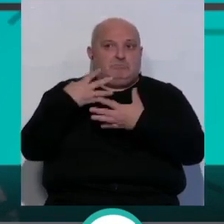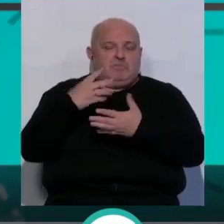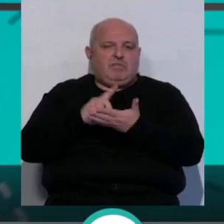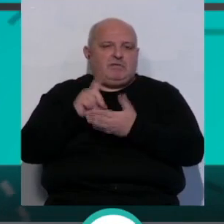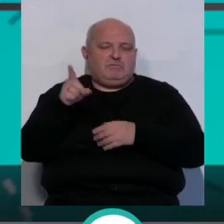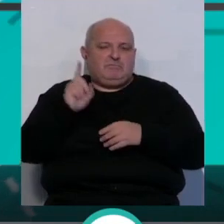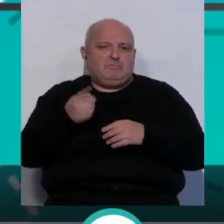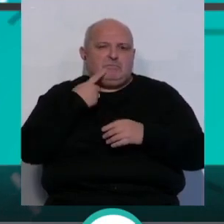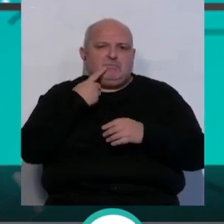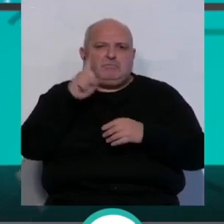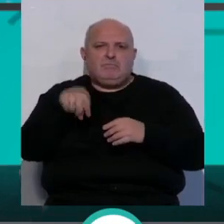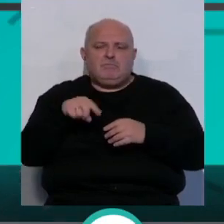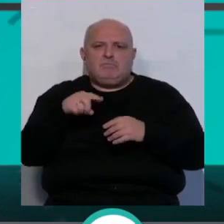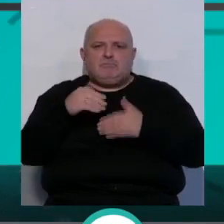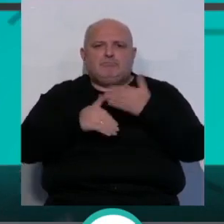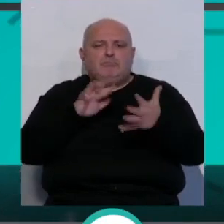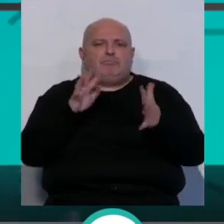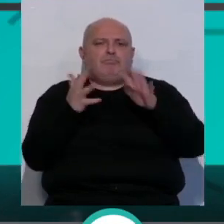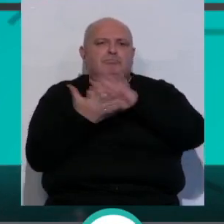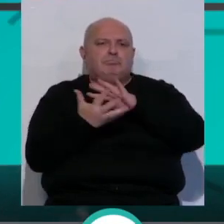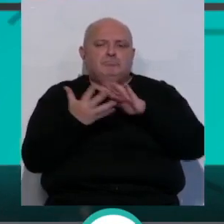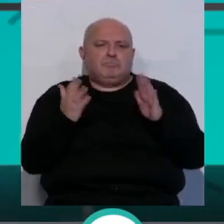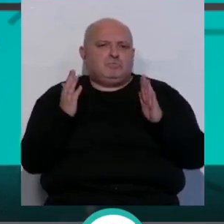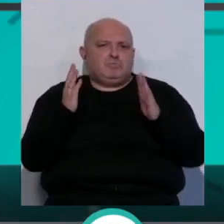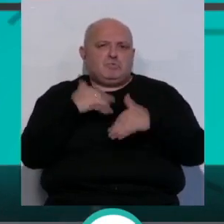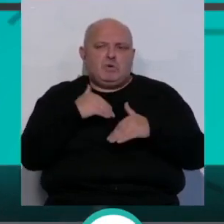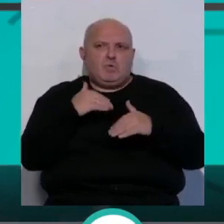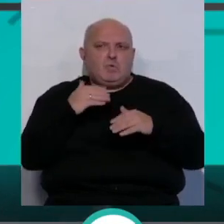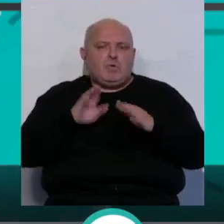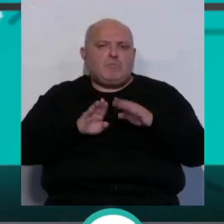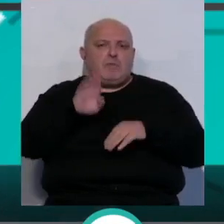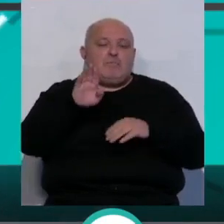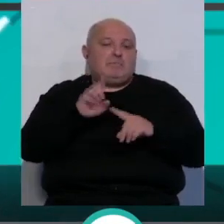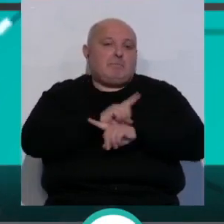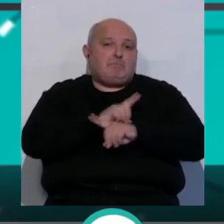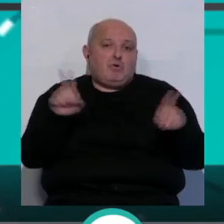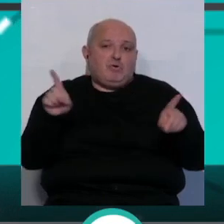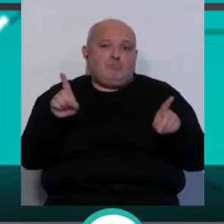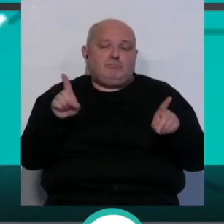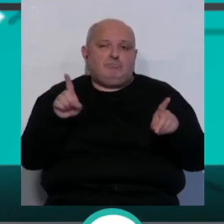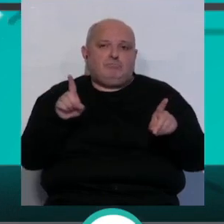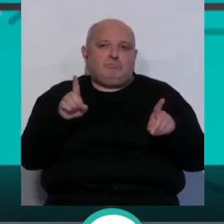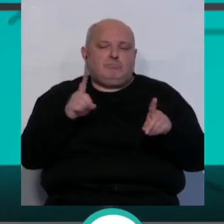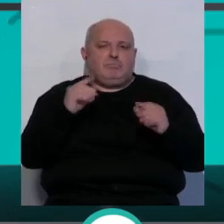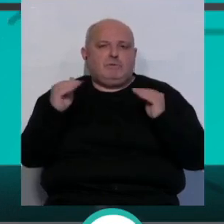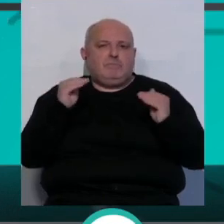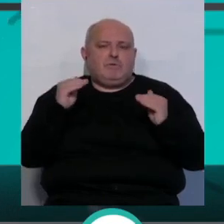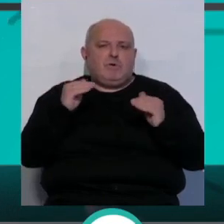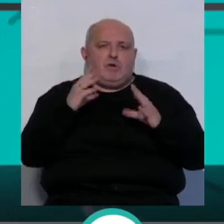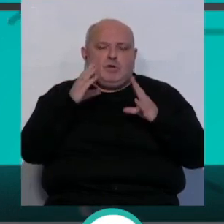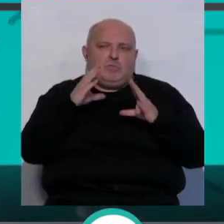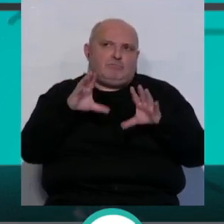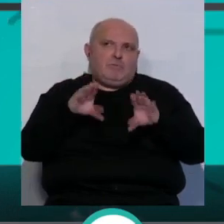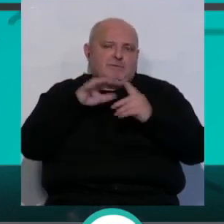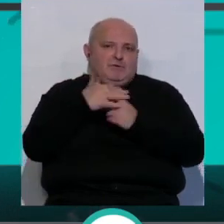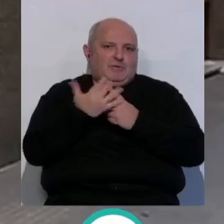2023 será de transición y no se producirá un gran crecimiento, aunque tampoco será un tiempo de comprensión.